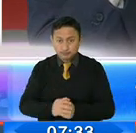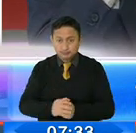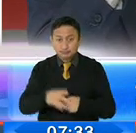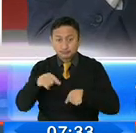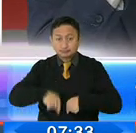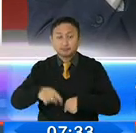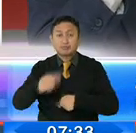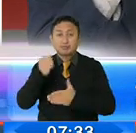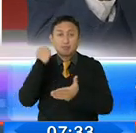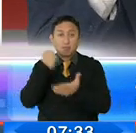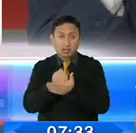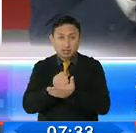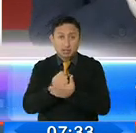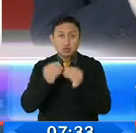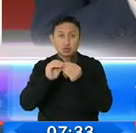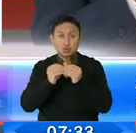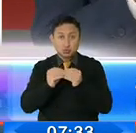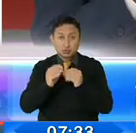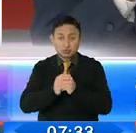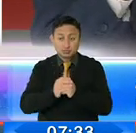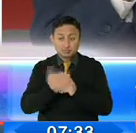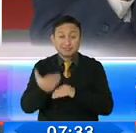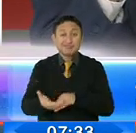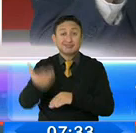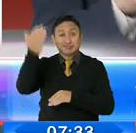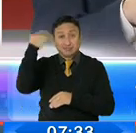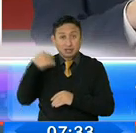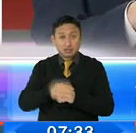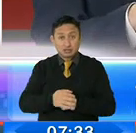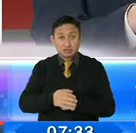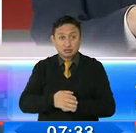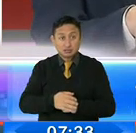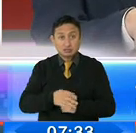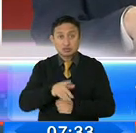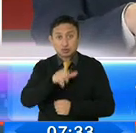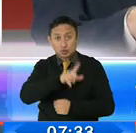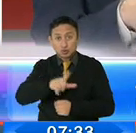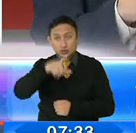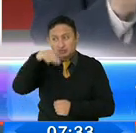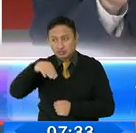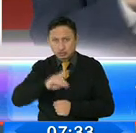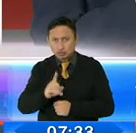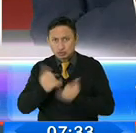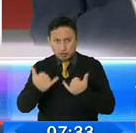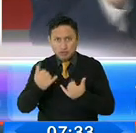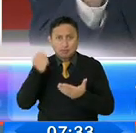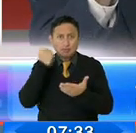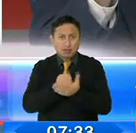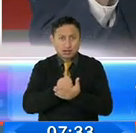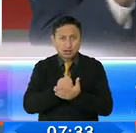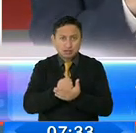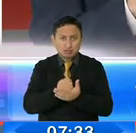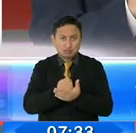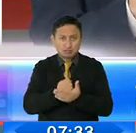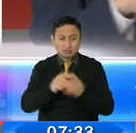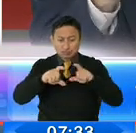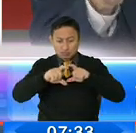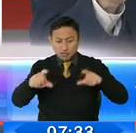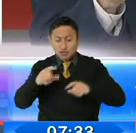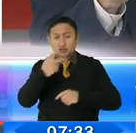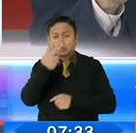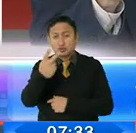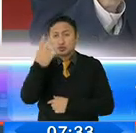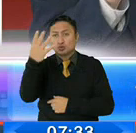restricción por placa, o sea, no retornar a lo que se tenía anteriormente, sino mantener lo que estamos actualmente, o sea, por días, placa